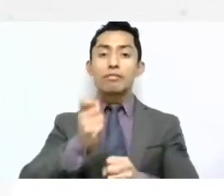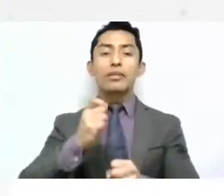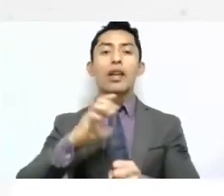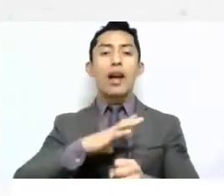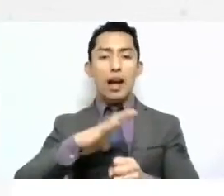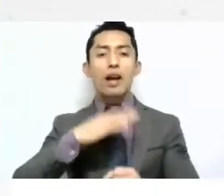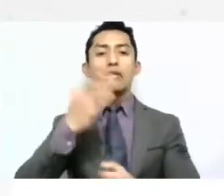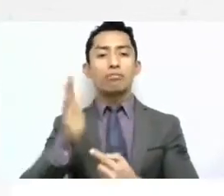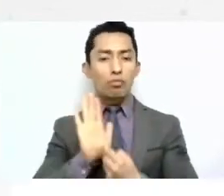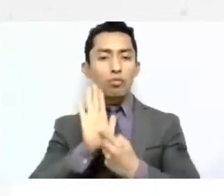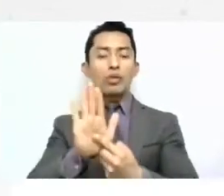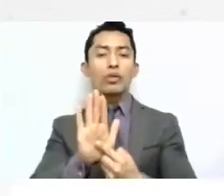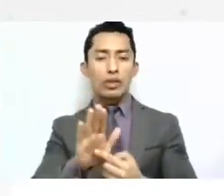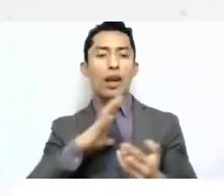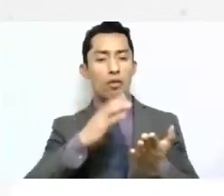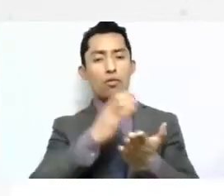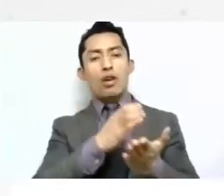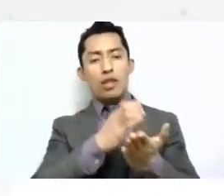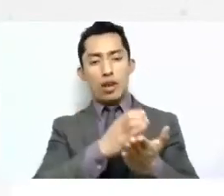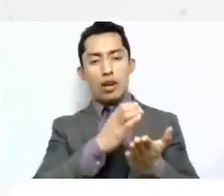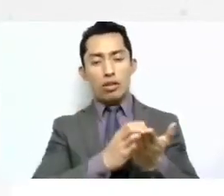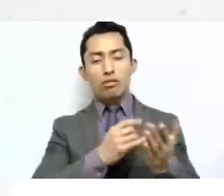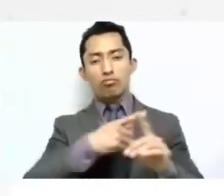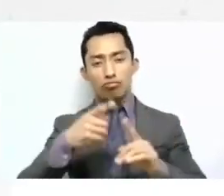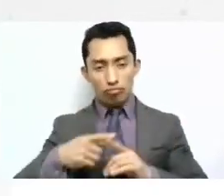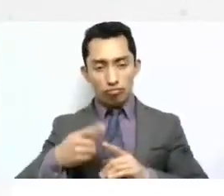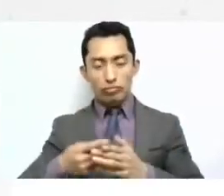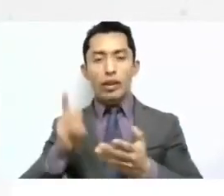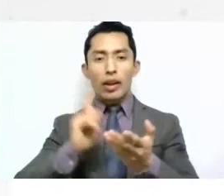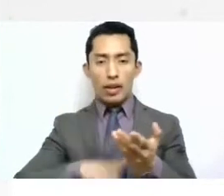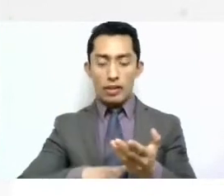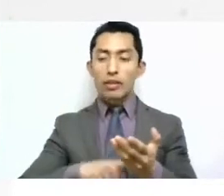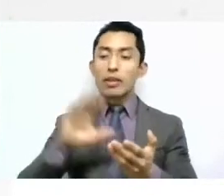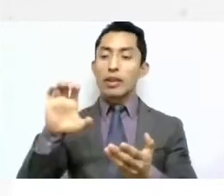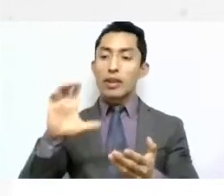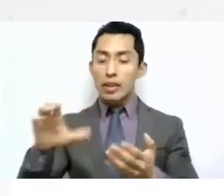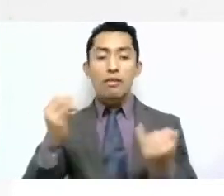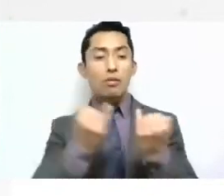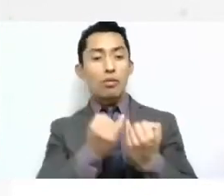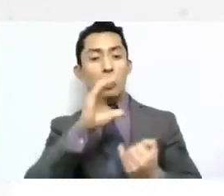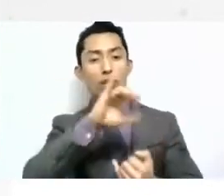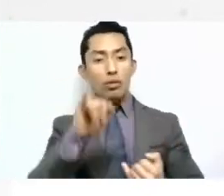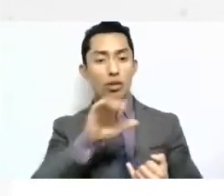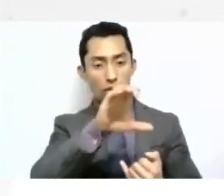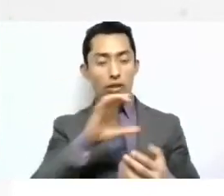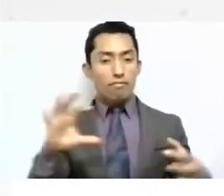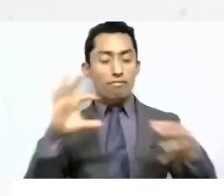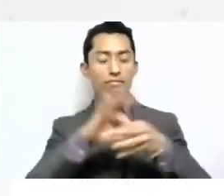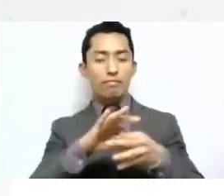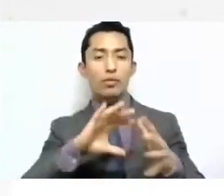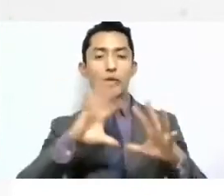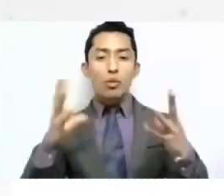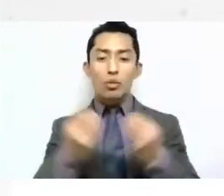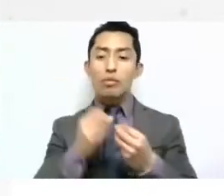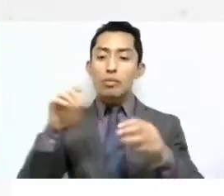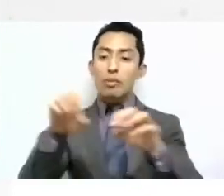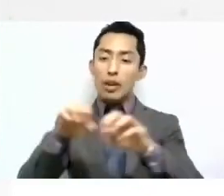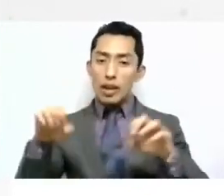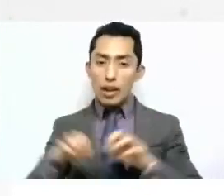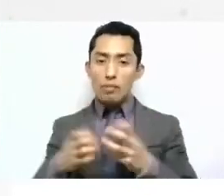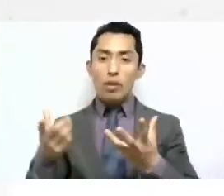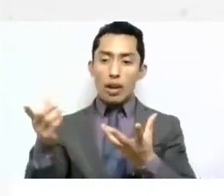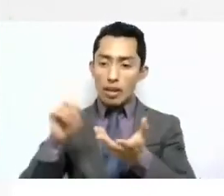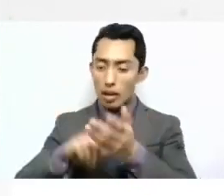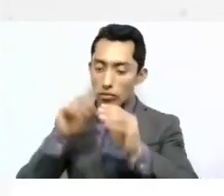uno de los cuadernos de jurisprudencia que a todos en el Centro y en las Casas de la Cultura y especialmente al equipo que trabajamos en él